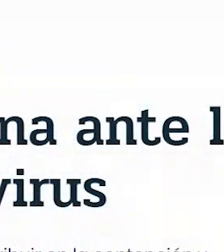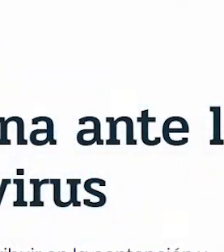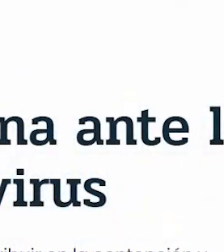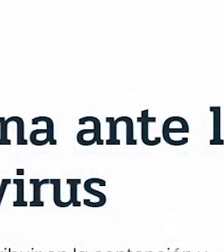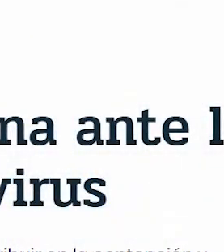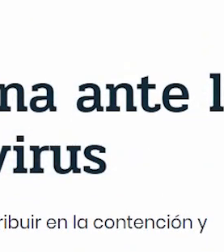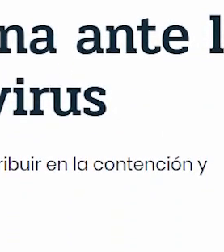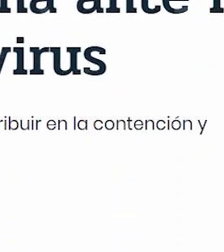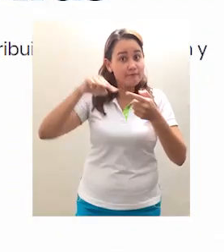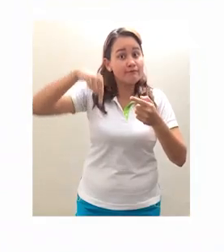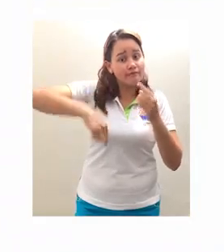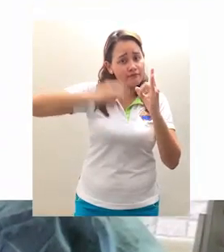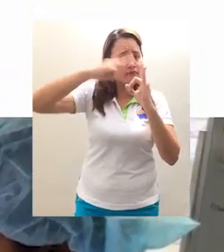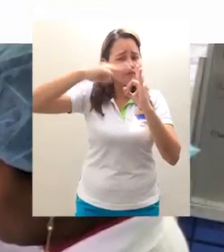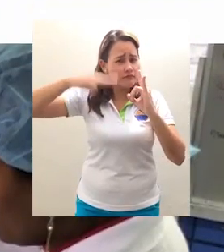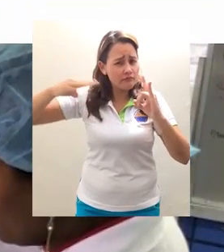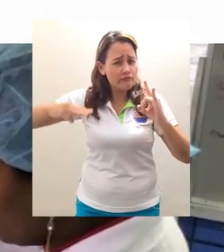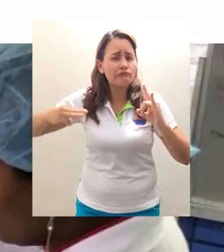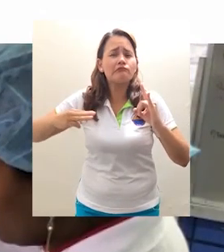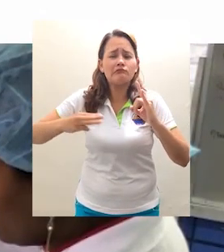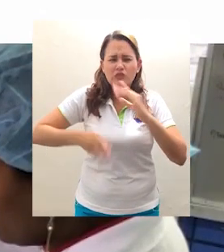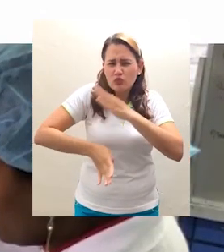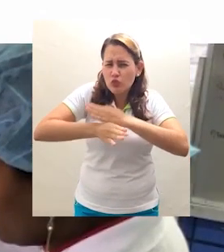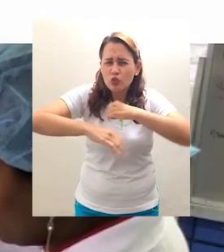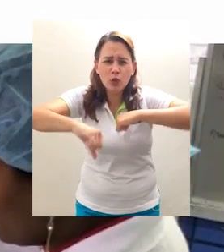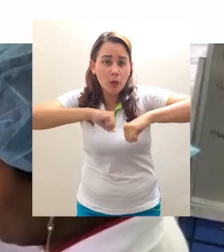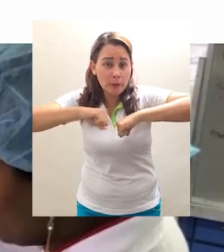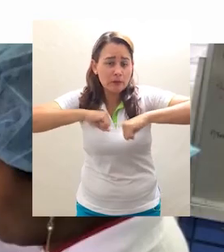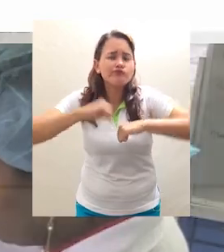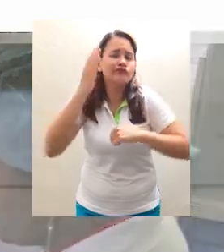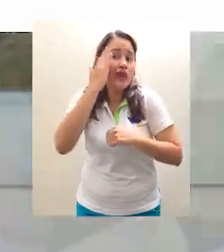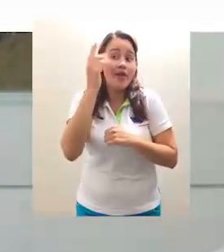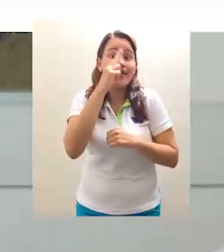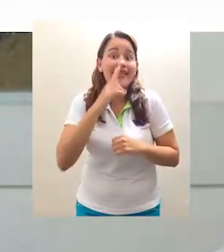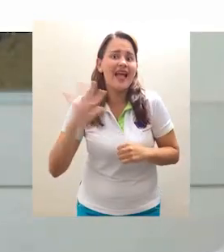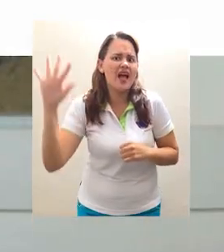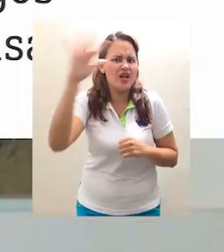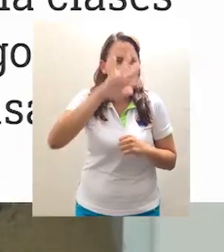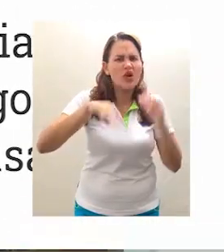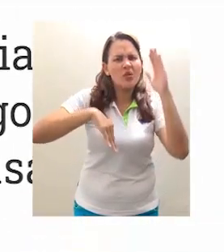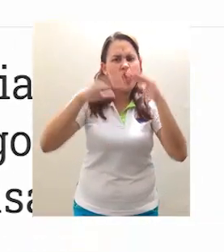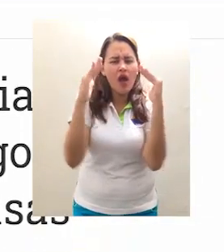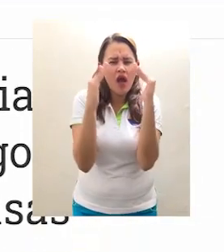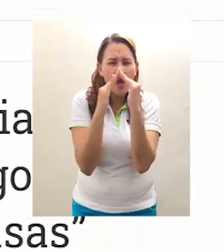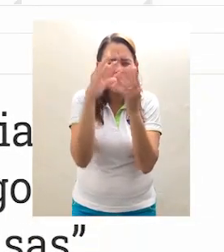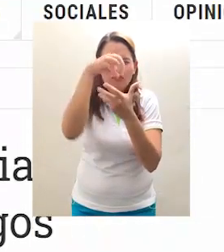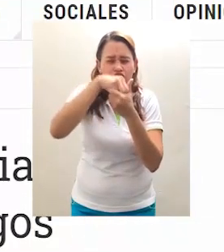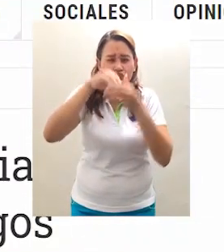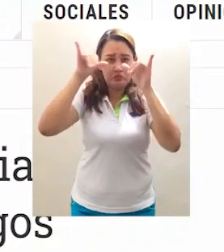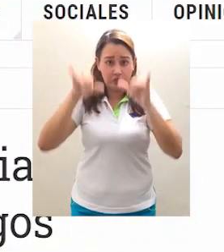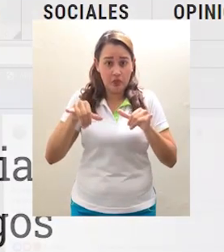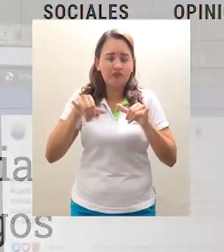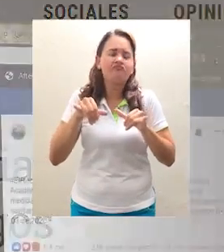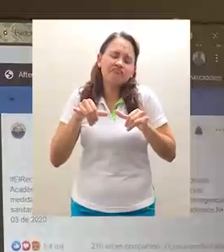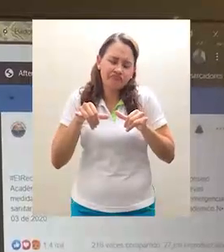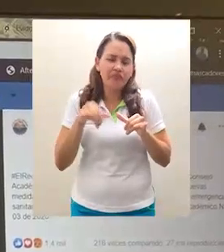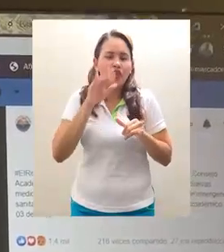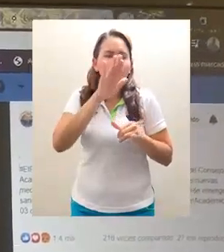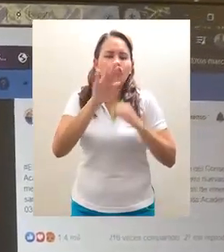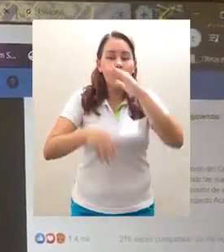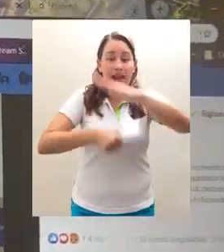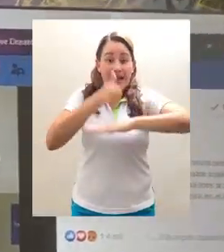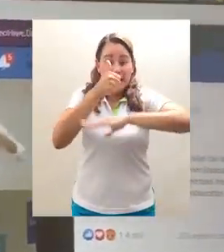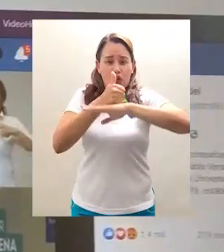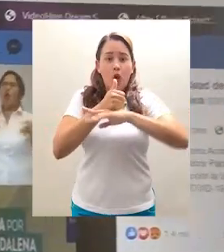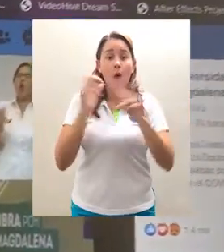Como parte de la continua interacción en el marco de la cuarentena a nivel nacional por el coronavirus, el rector Pablo Vera Salazar se pronunció a través de